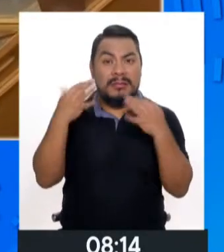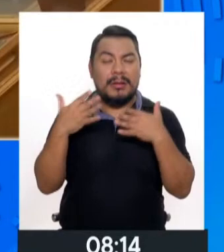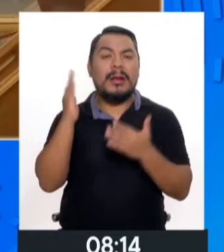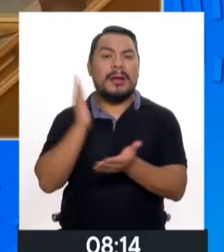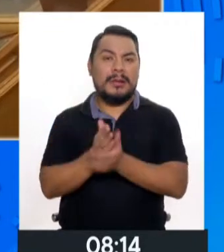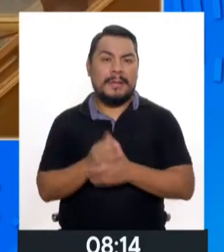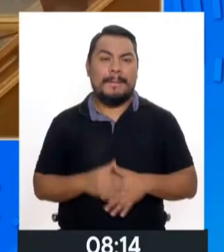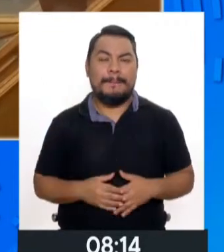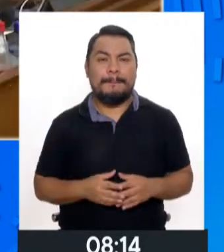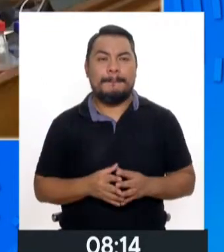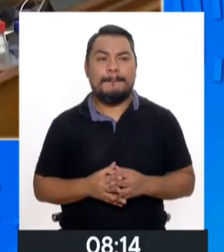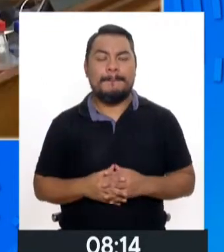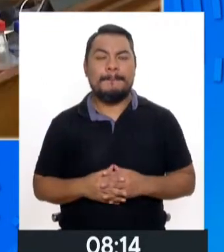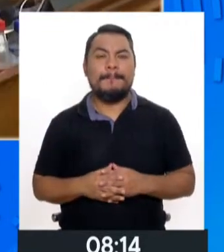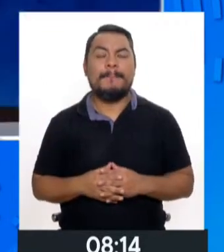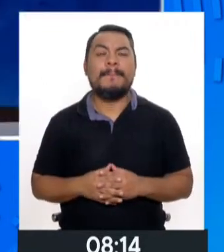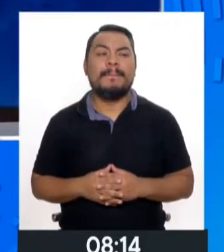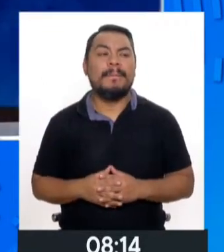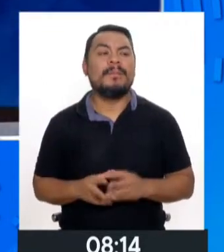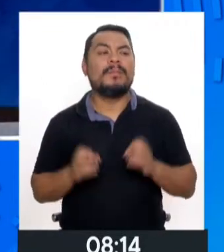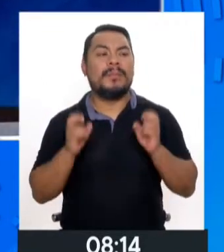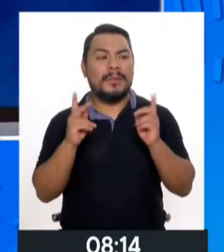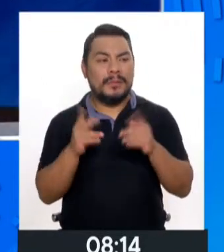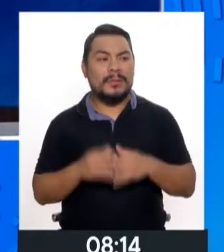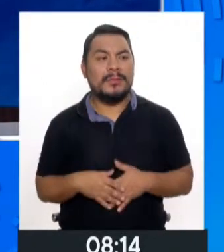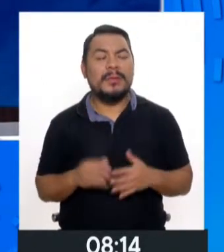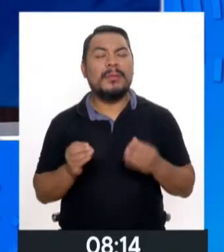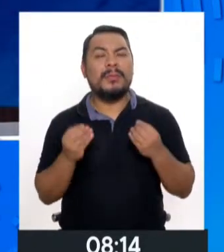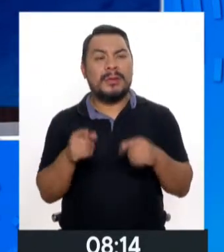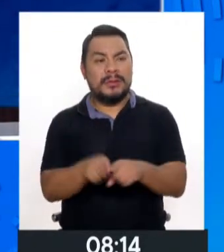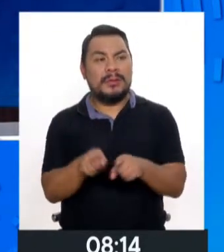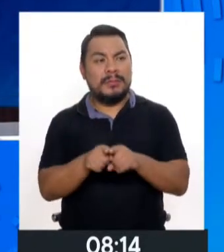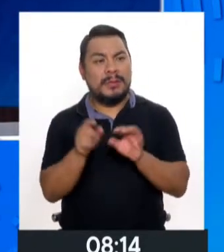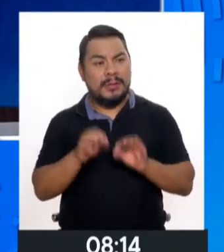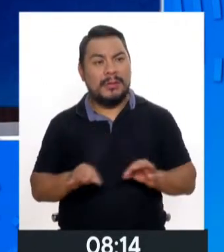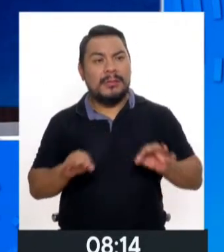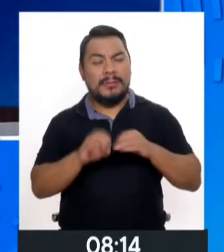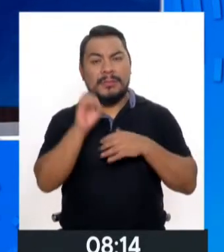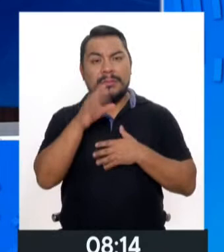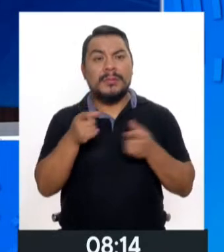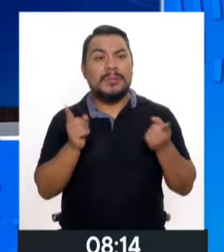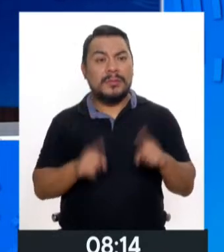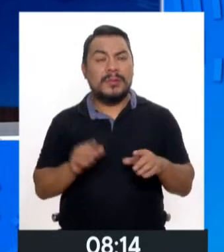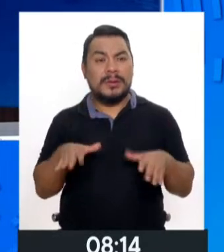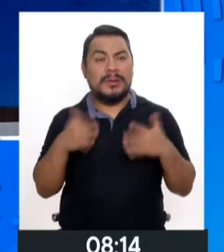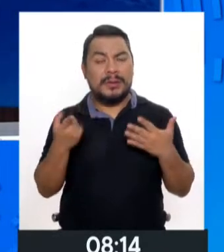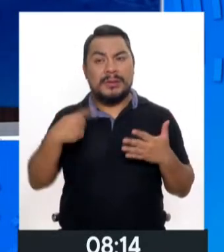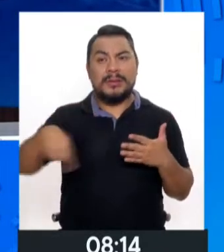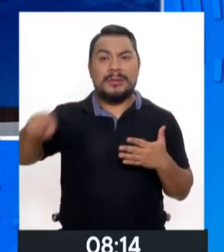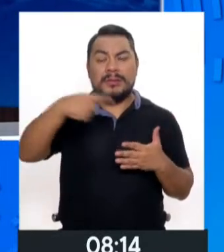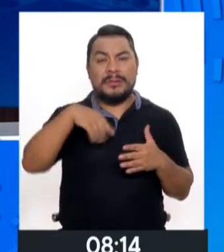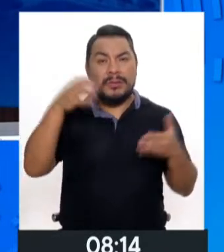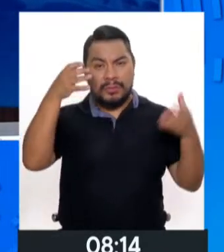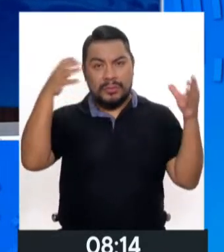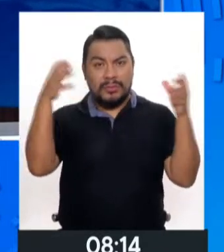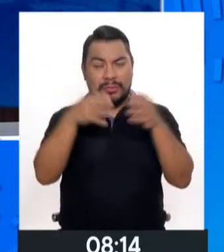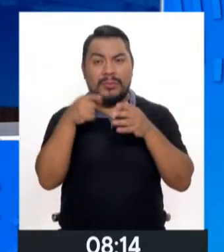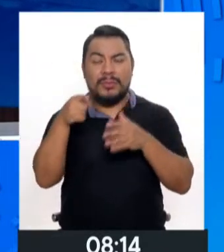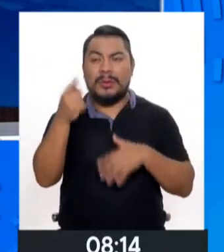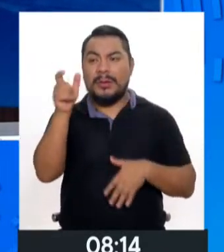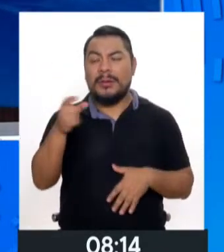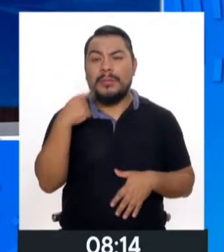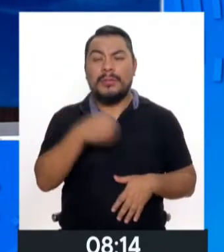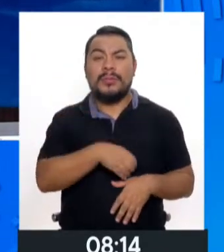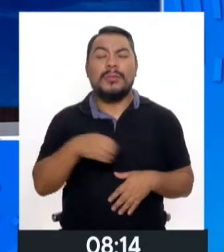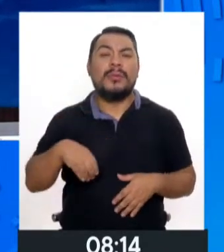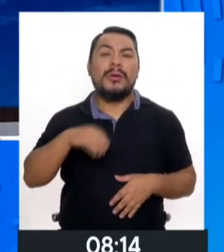disposición. Efectivamente, porque también es importante mencionar que cuando hay voces en el Congreso de la República, como la del congresista